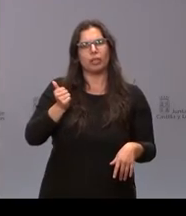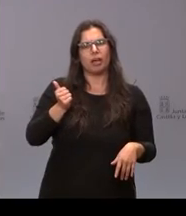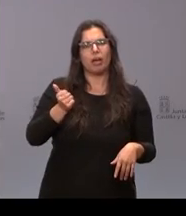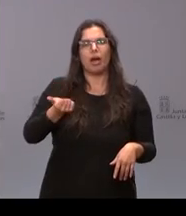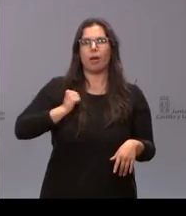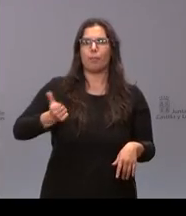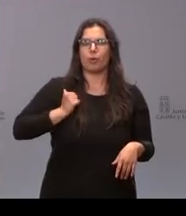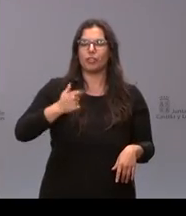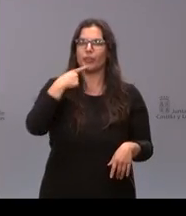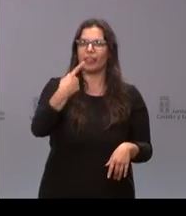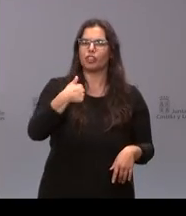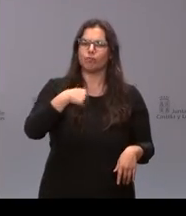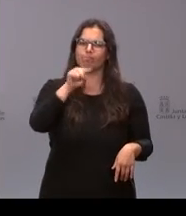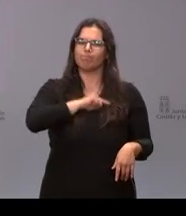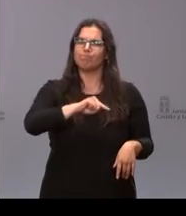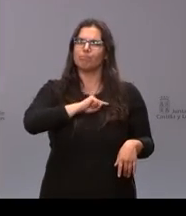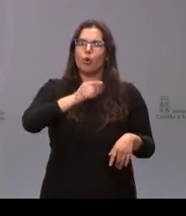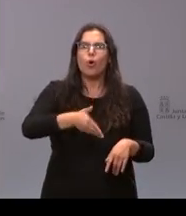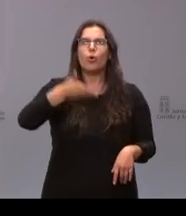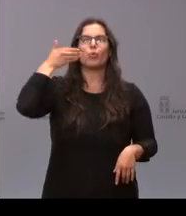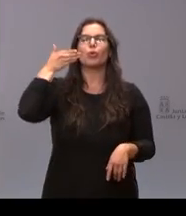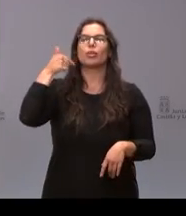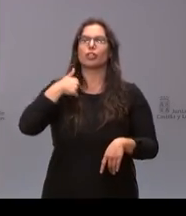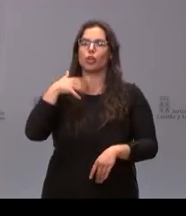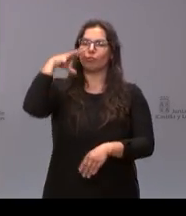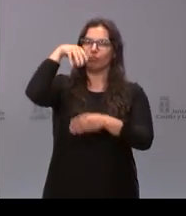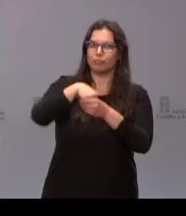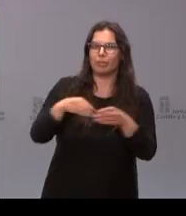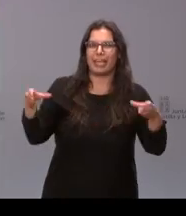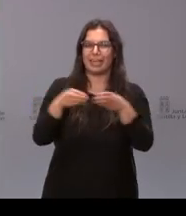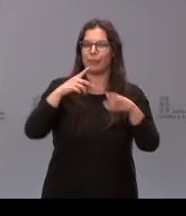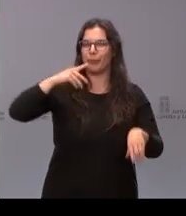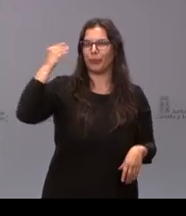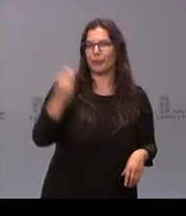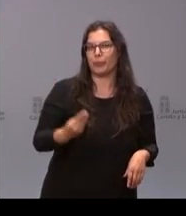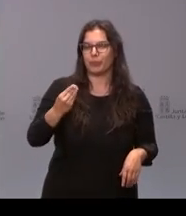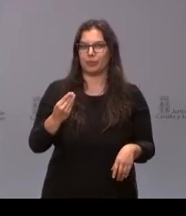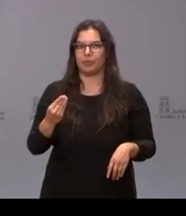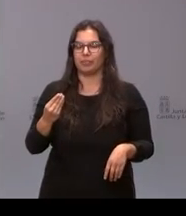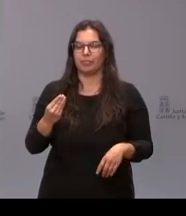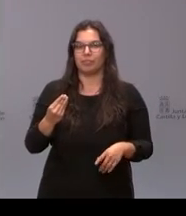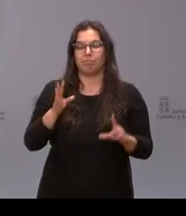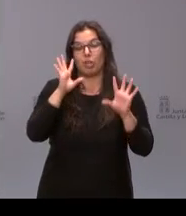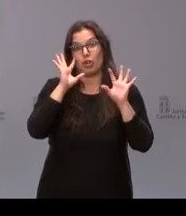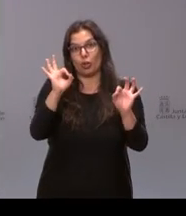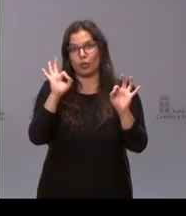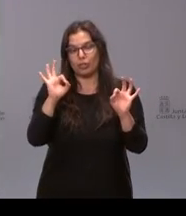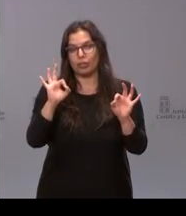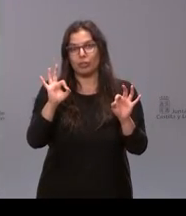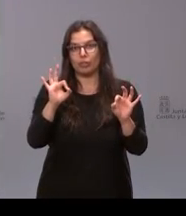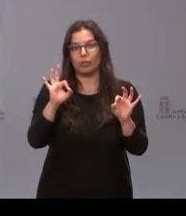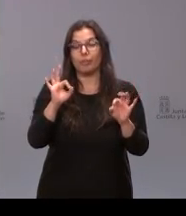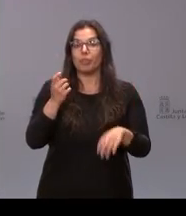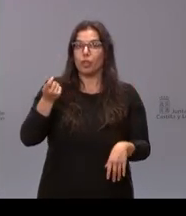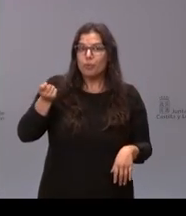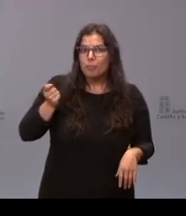lo orgullosa que me siento de pertenecer a este gran equipo en el que por supuesto no solo los